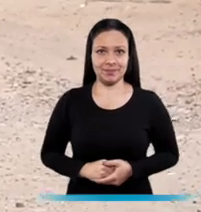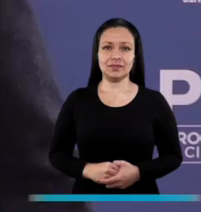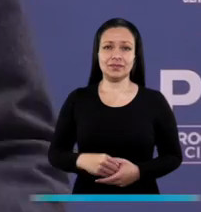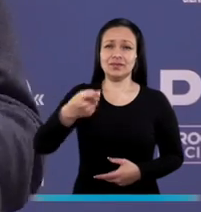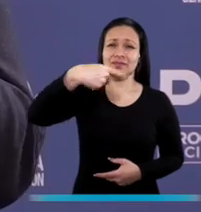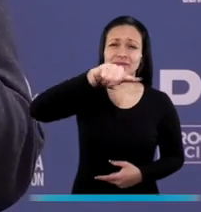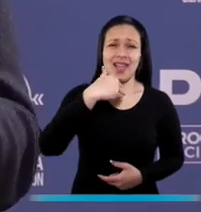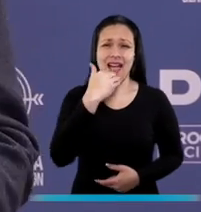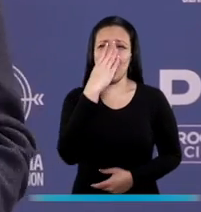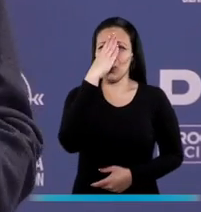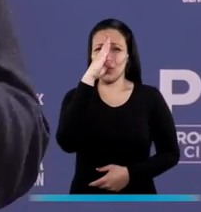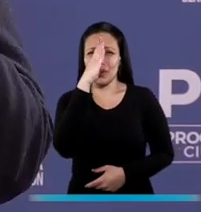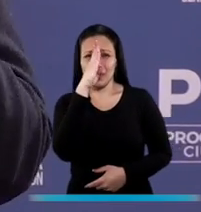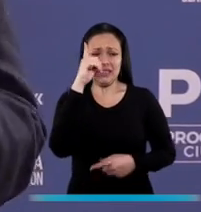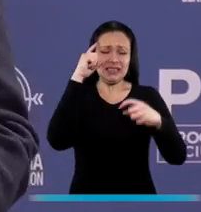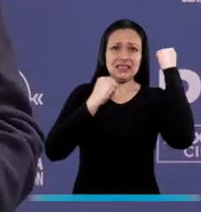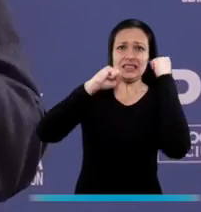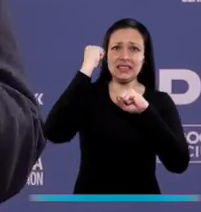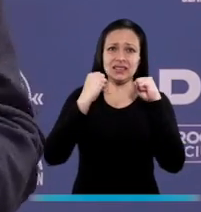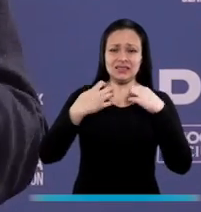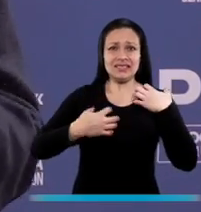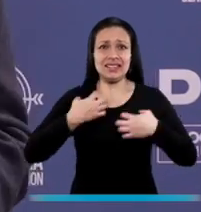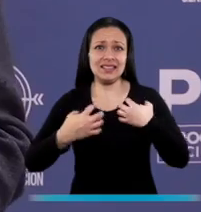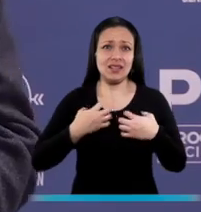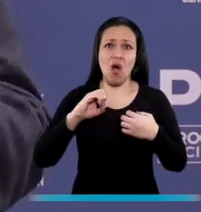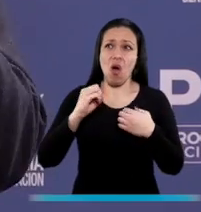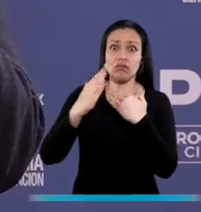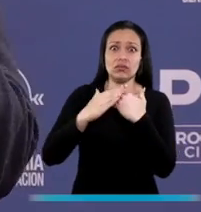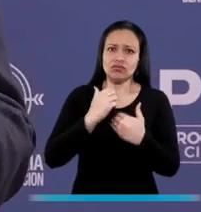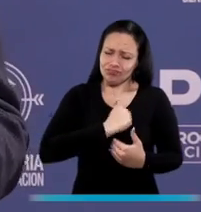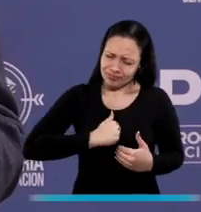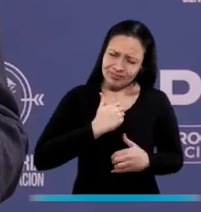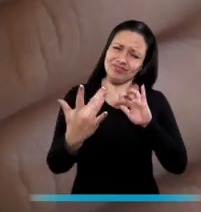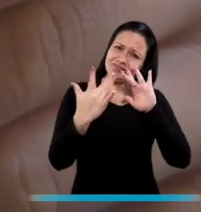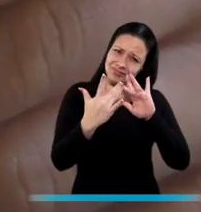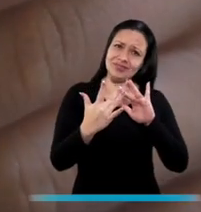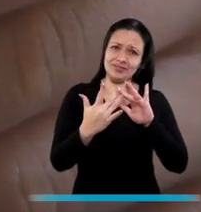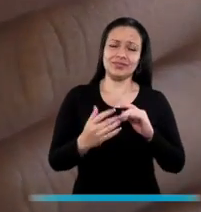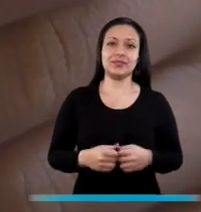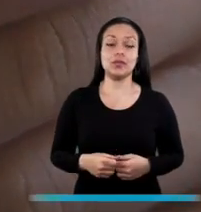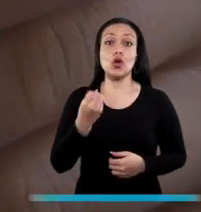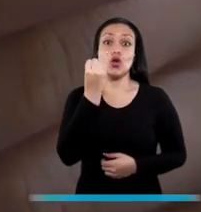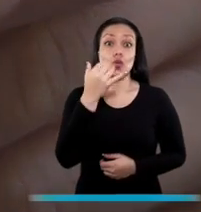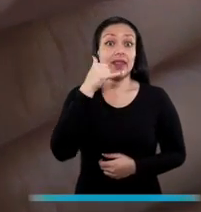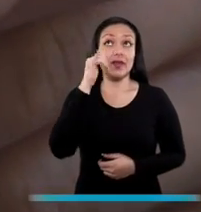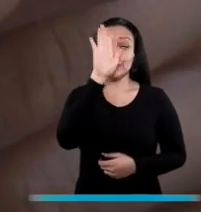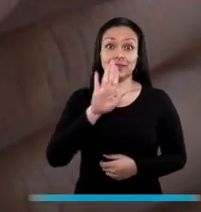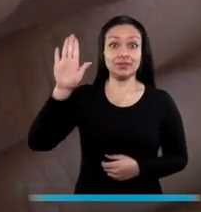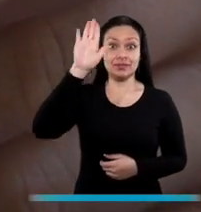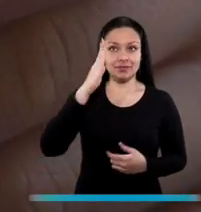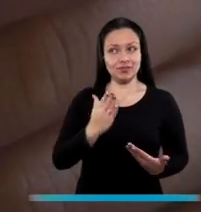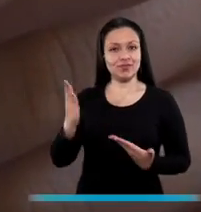de Colombia. Cualquier inquietud, cualquier preocupación, quejas, reclamo, por favor, contáctenos. A nuestra Línea Telefónica